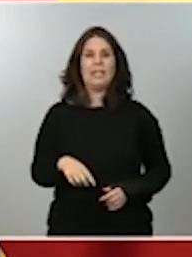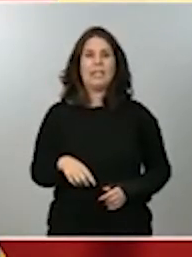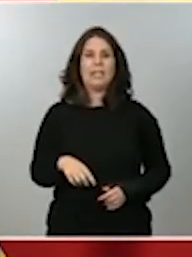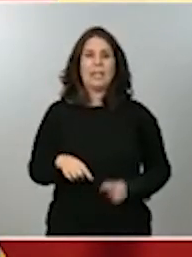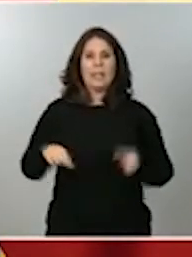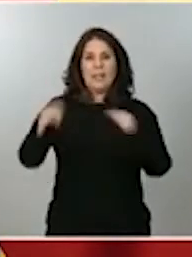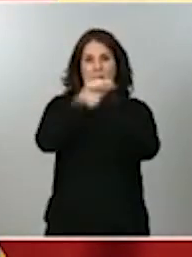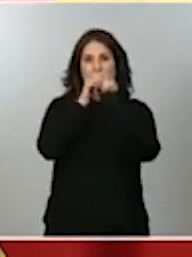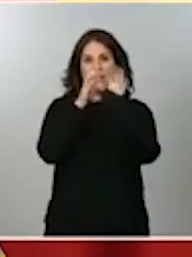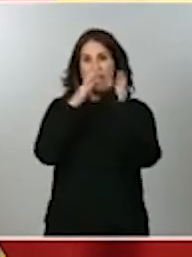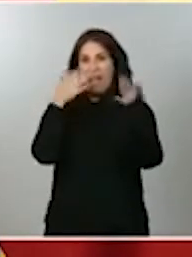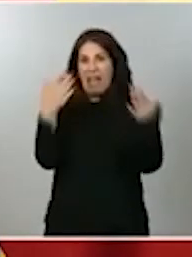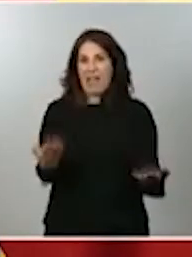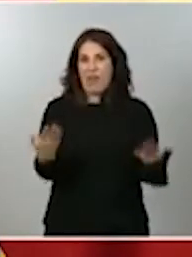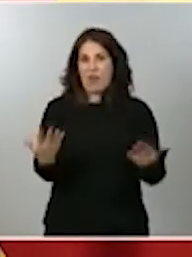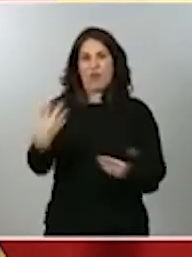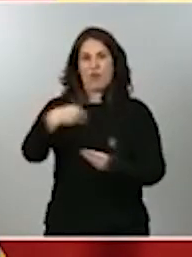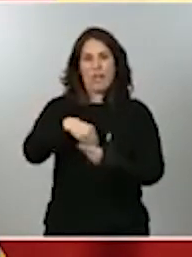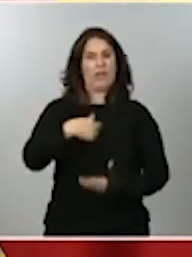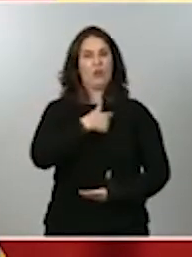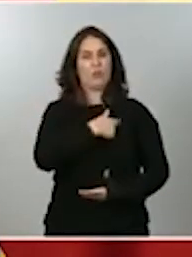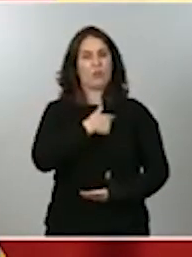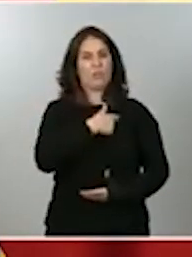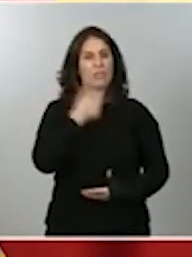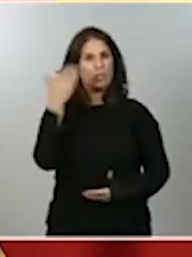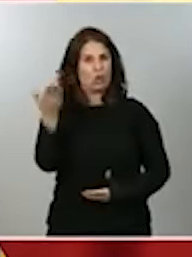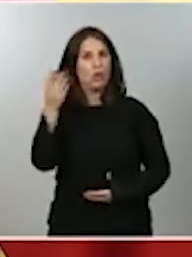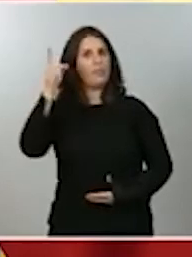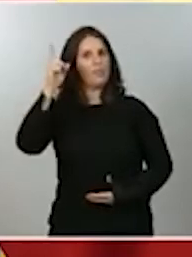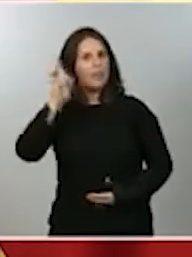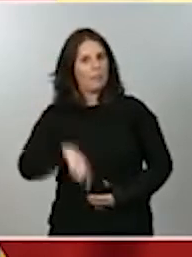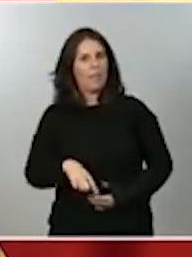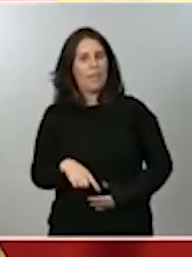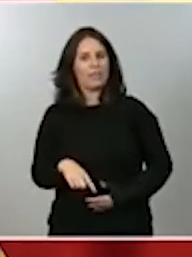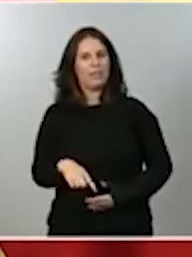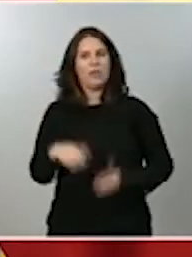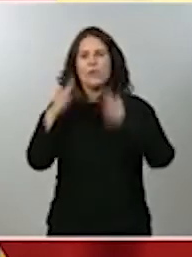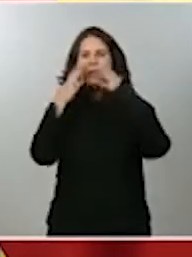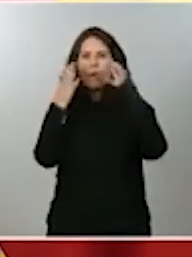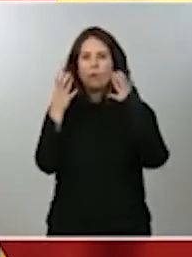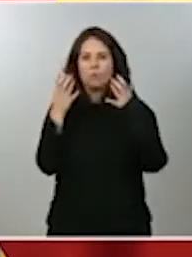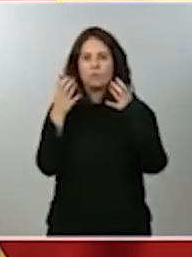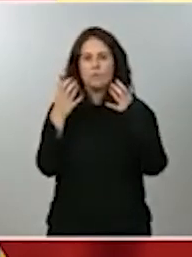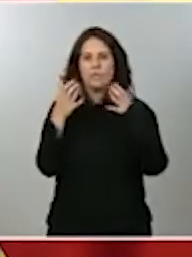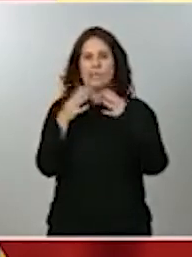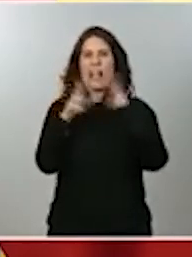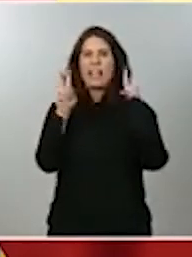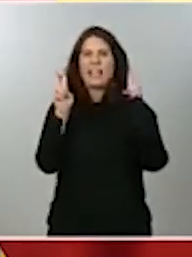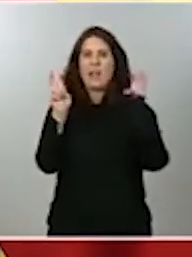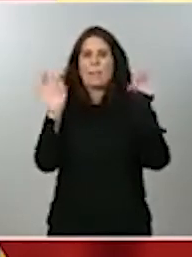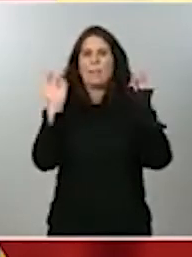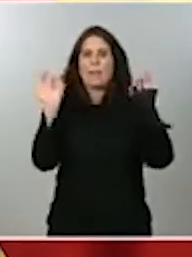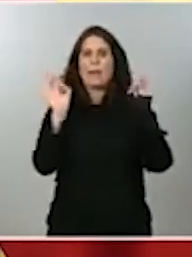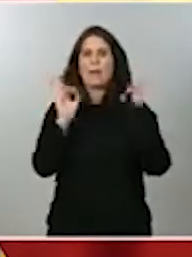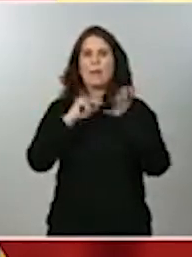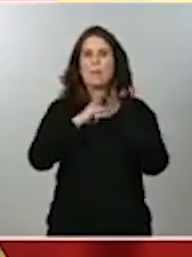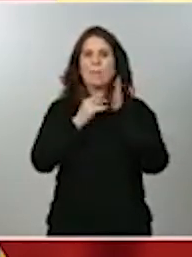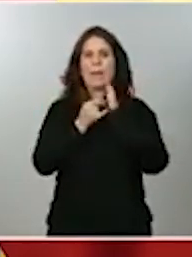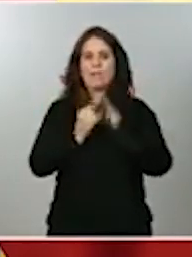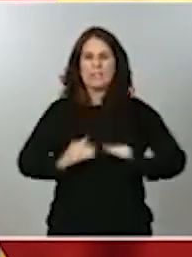en la propia comisión, también se posiciona firmemente acerca de la materia que tiene que ver con los planes de igualdad en las empresas.